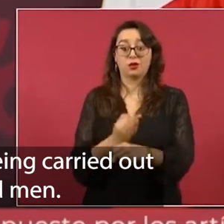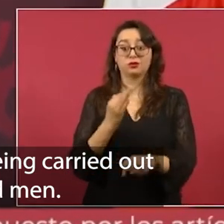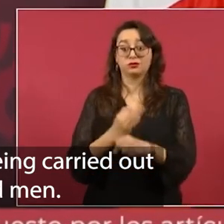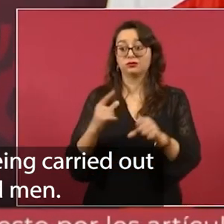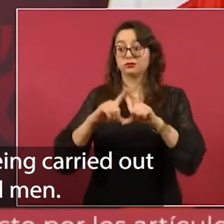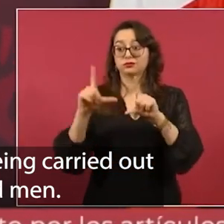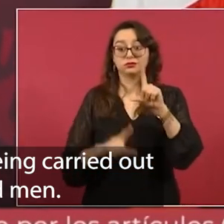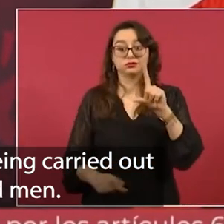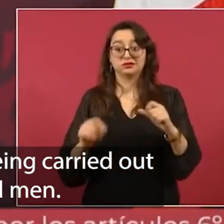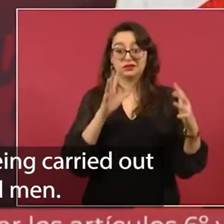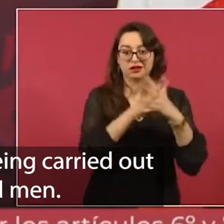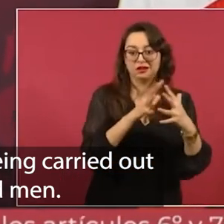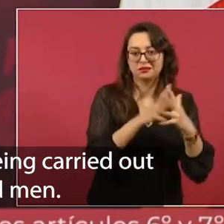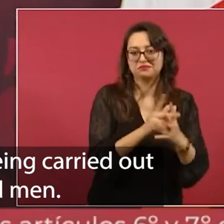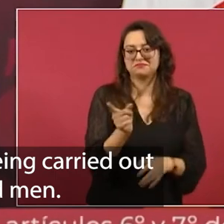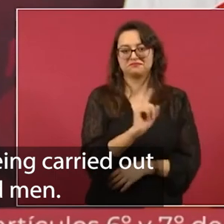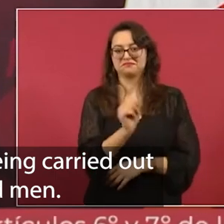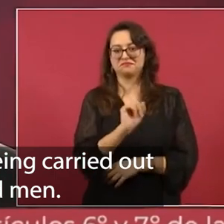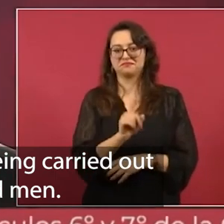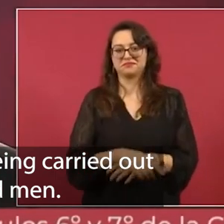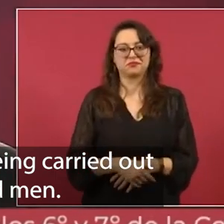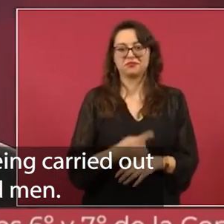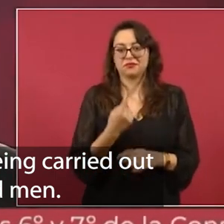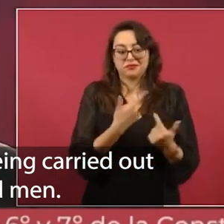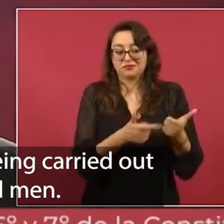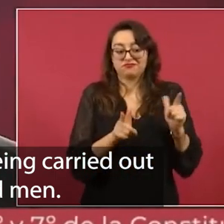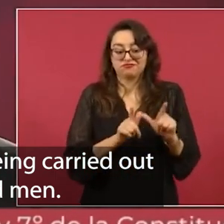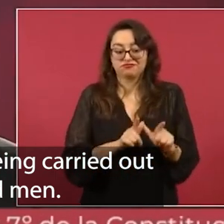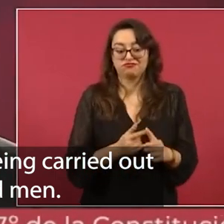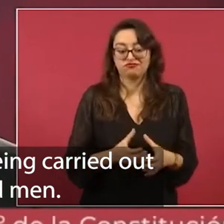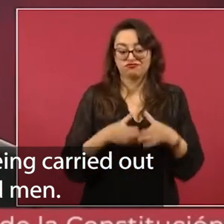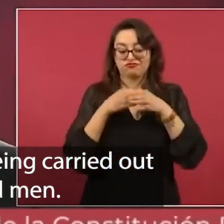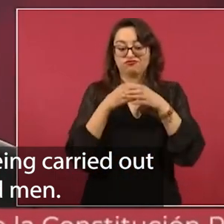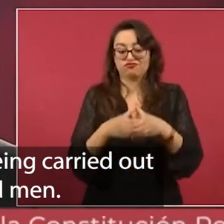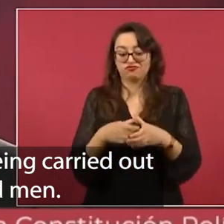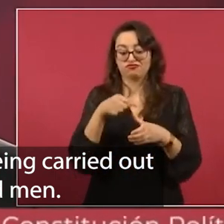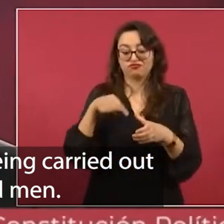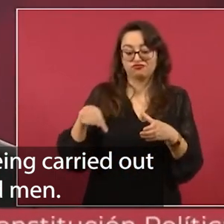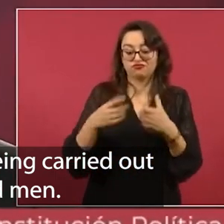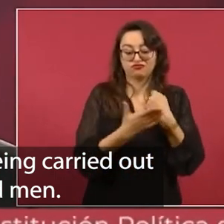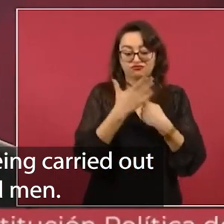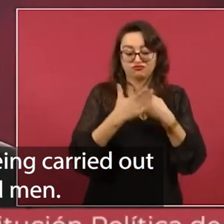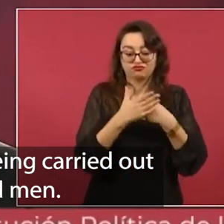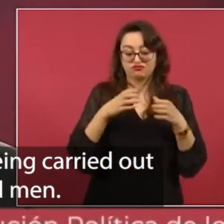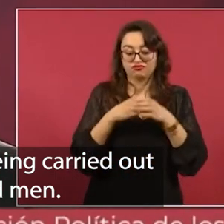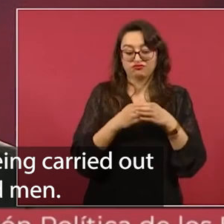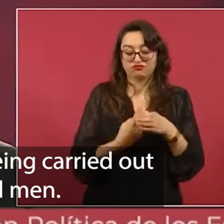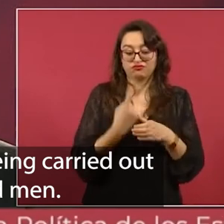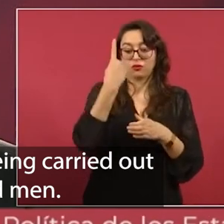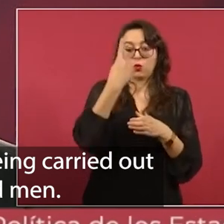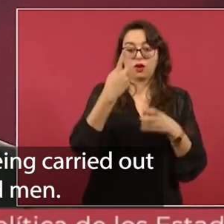México no es de un grupo o no lo esté llevando a cabo un dirigente